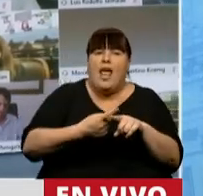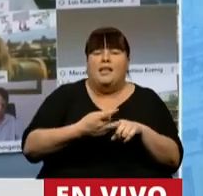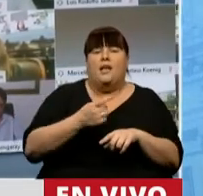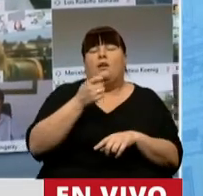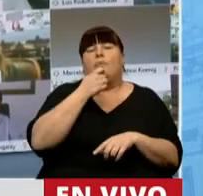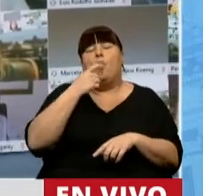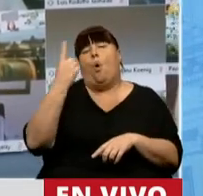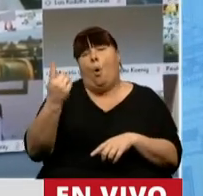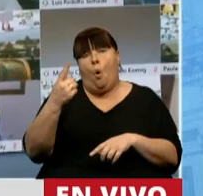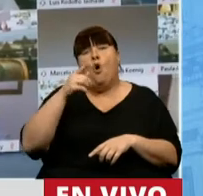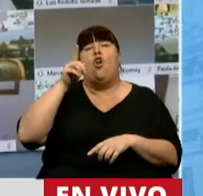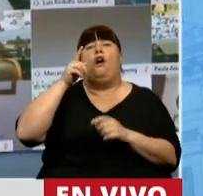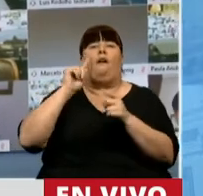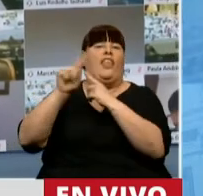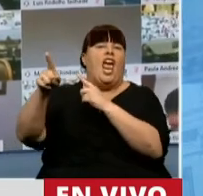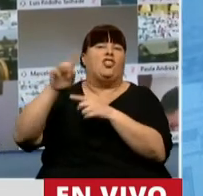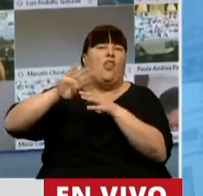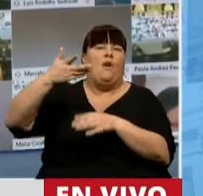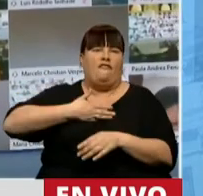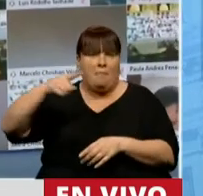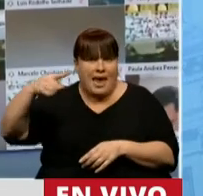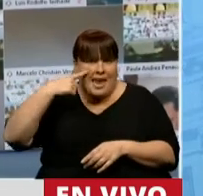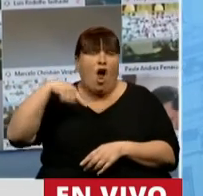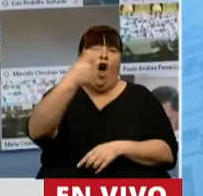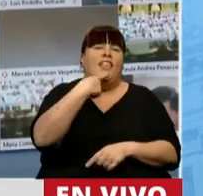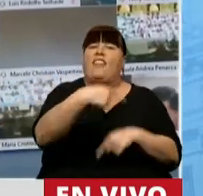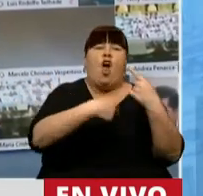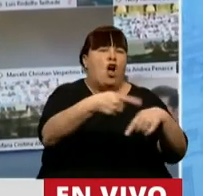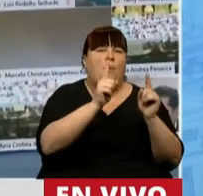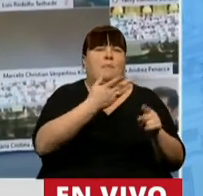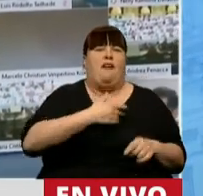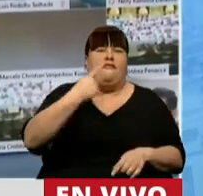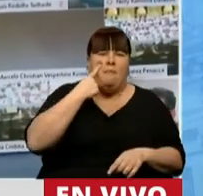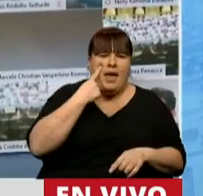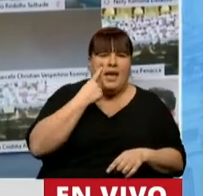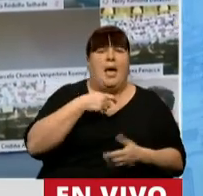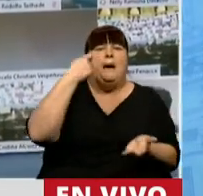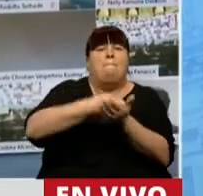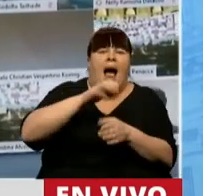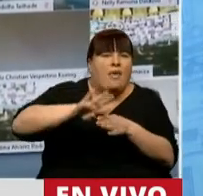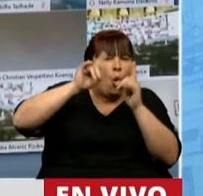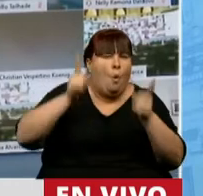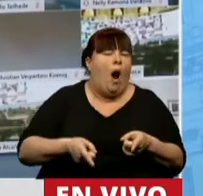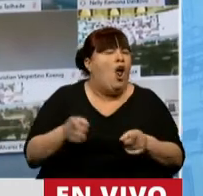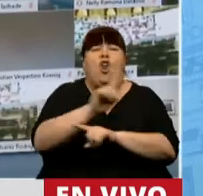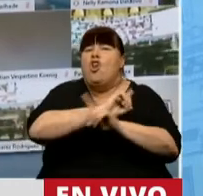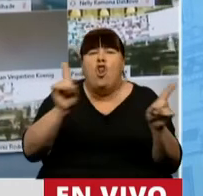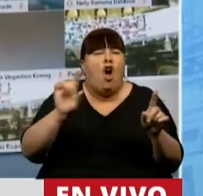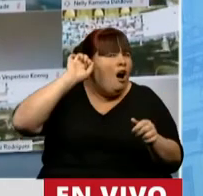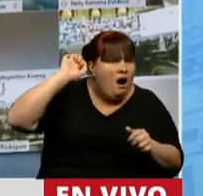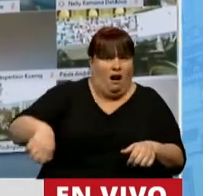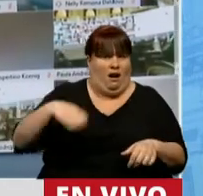que uno nos llevó al FMI y el otro dice que hay que seguir el camino del Fondo Monetario, el pago de la deuda. No, hay que